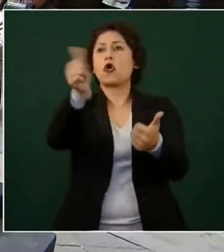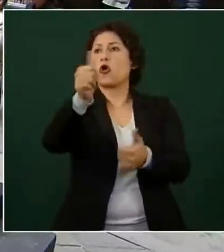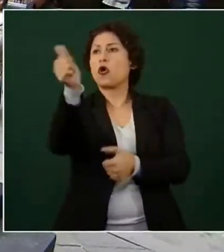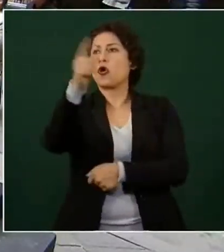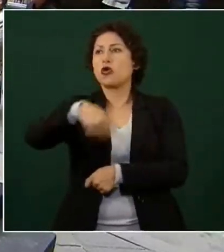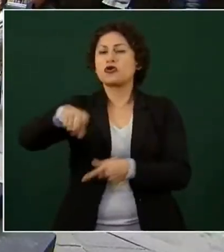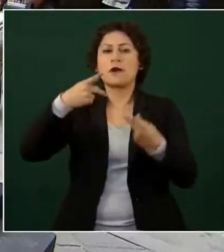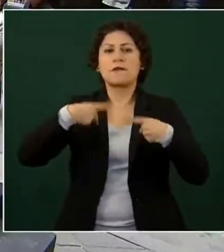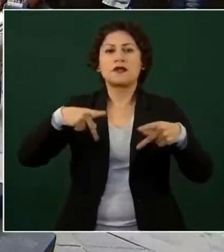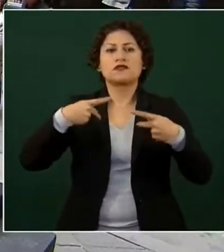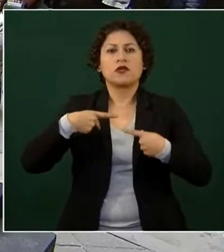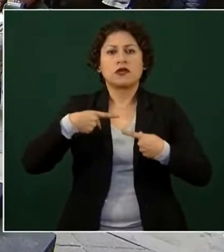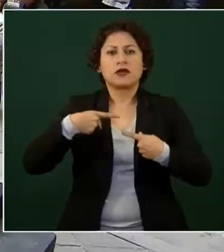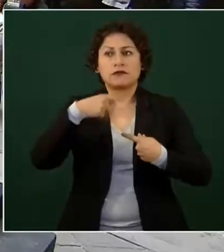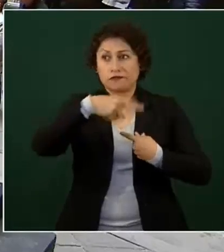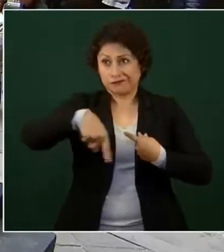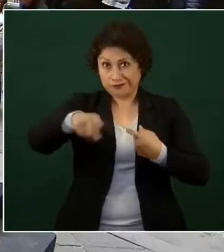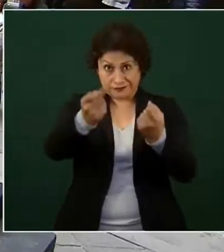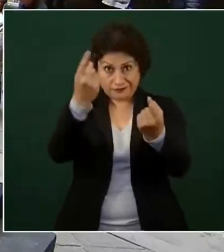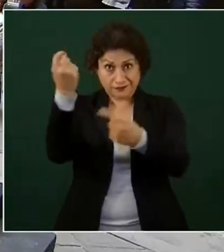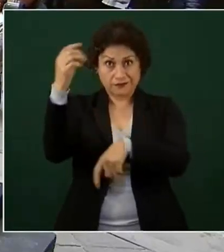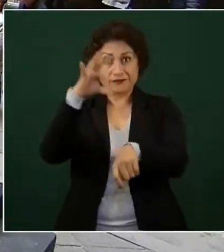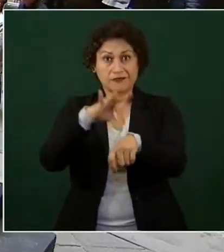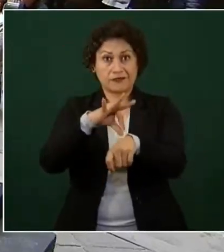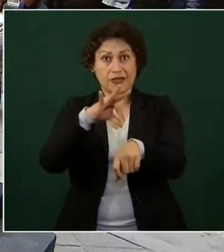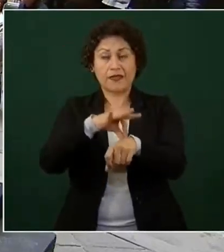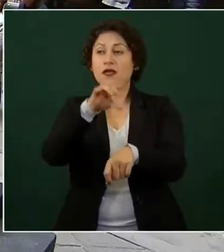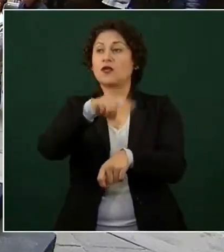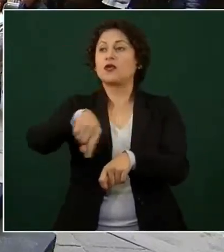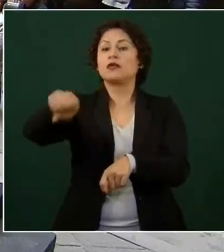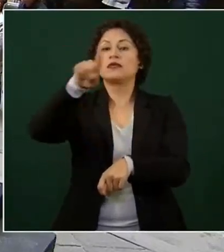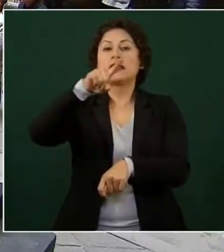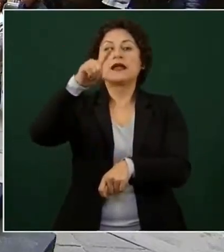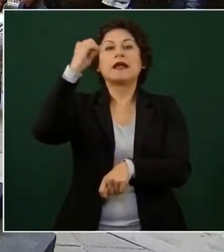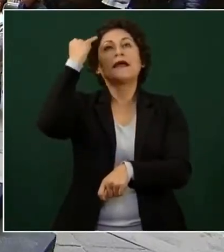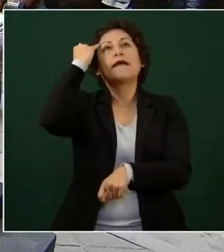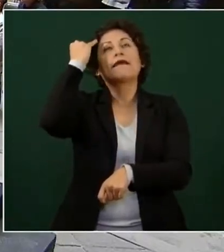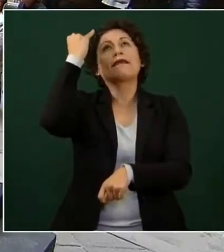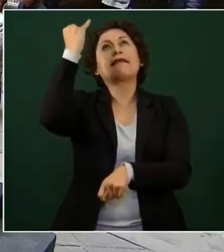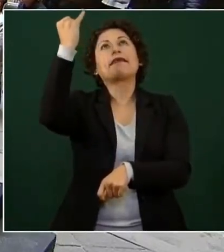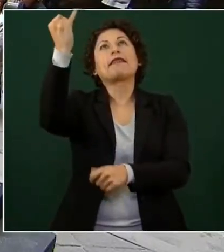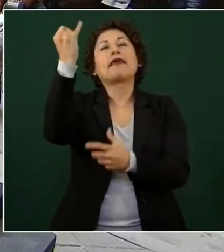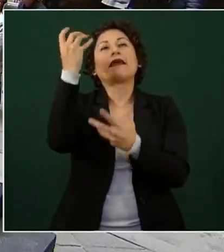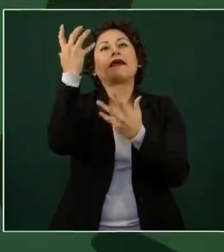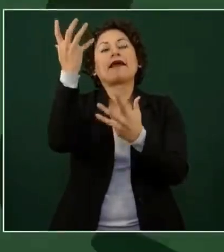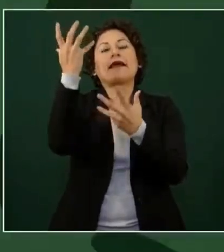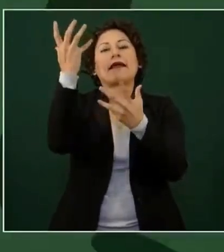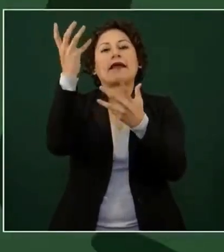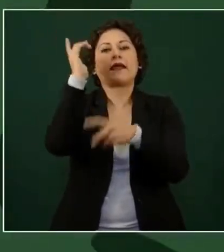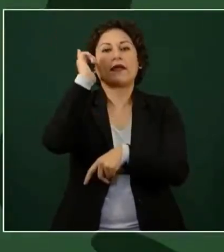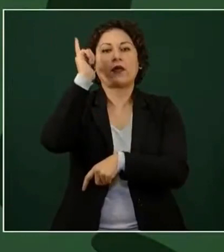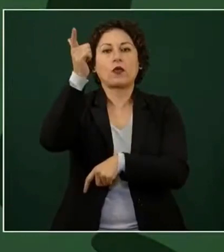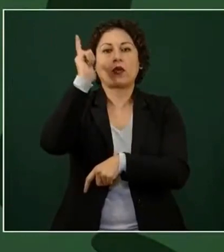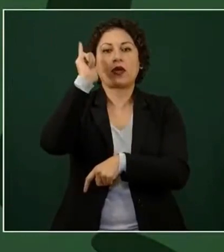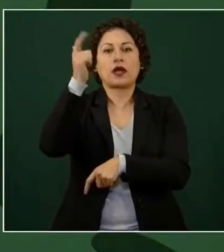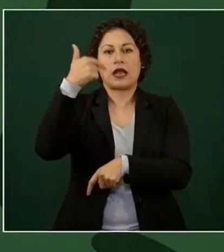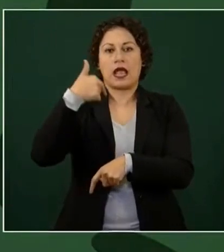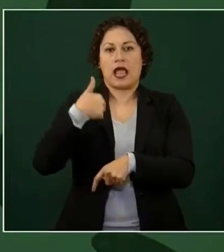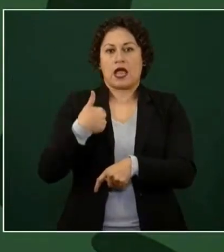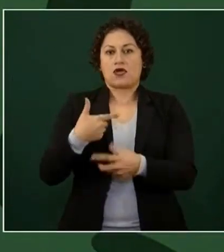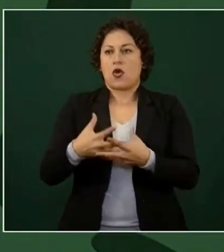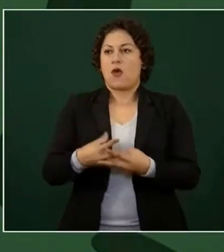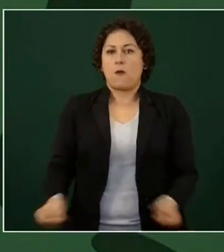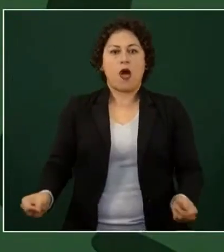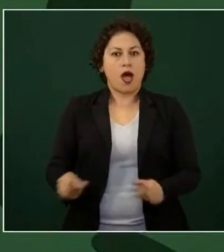de que yo me desaparezca.